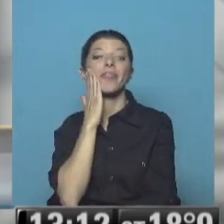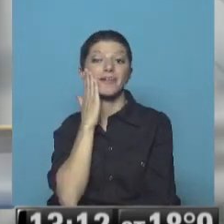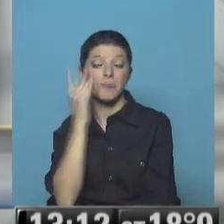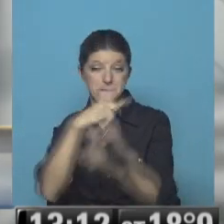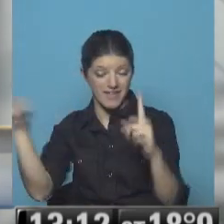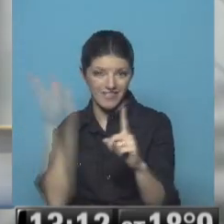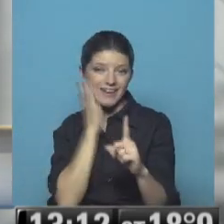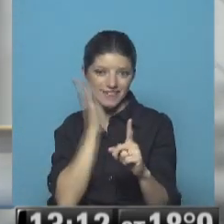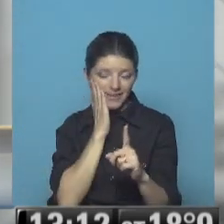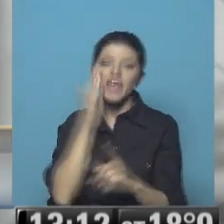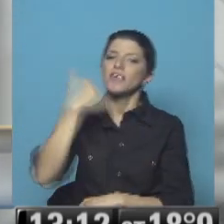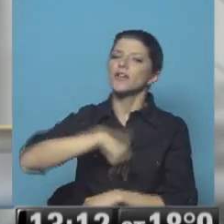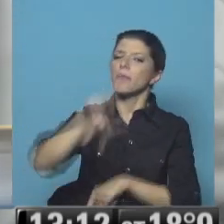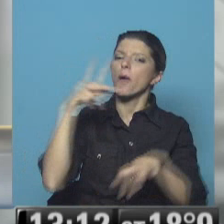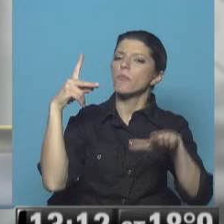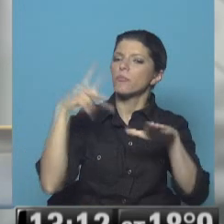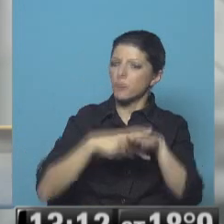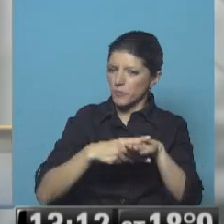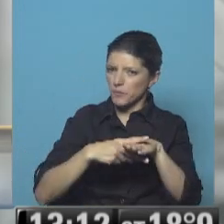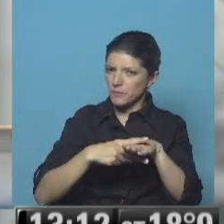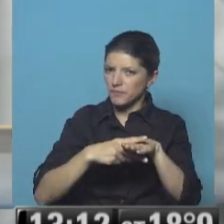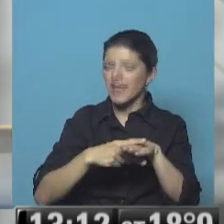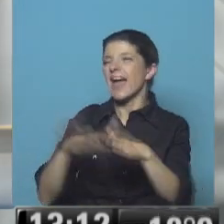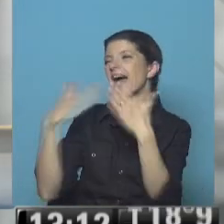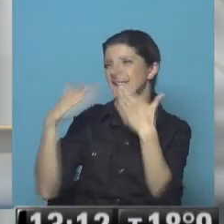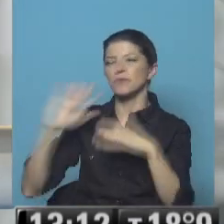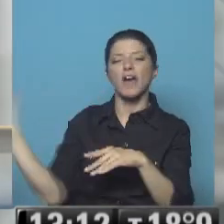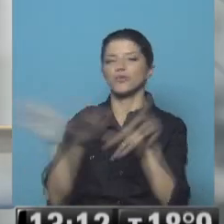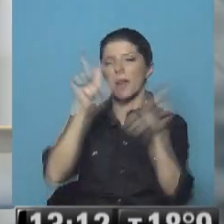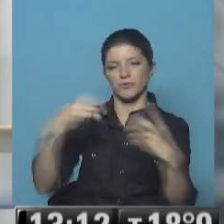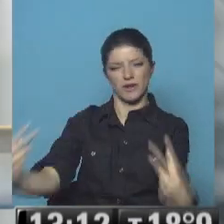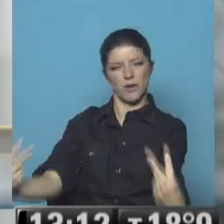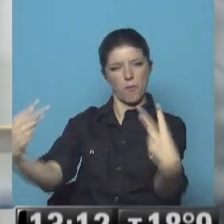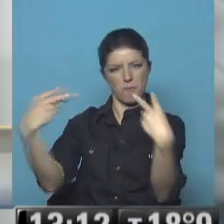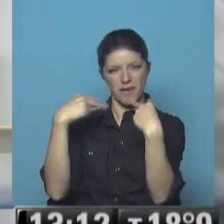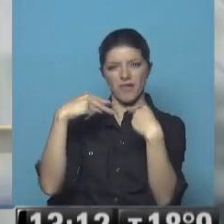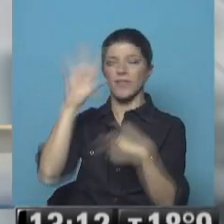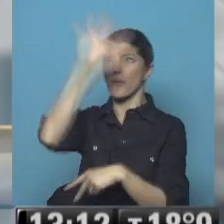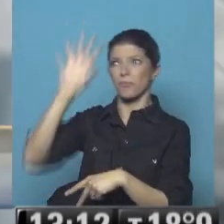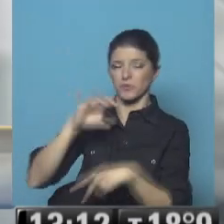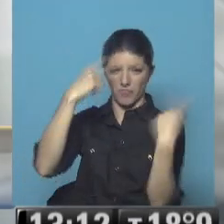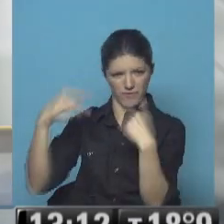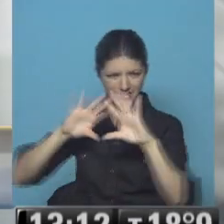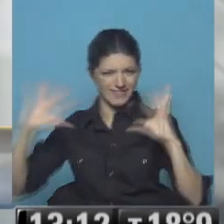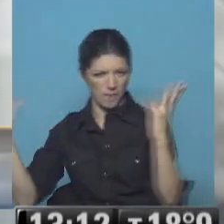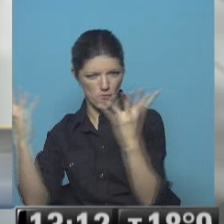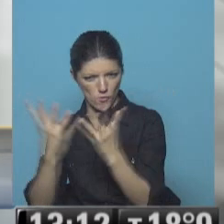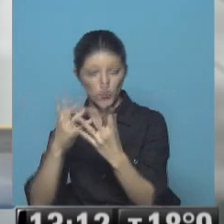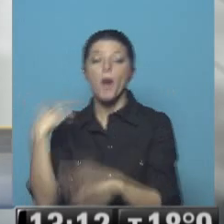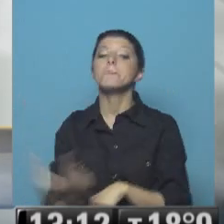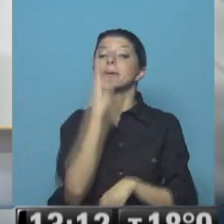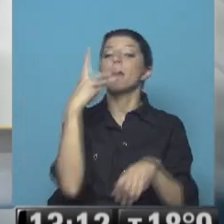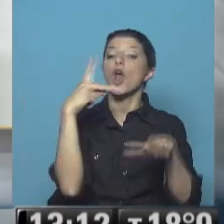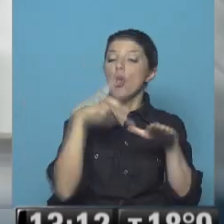una jornada estupenda en la capital federal de la República Argentina agradecemos a todos que nos ven desde distintos puntos del planeta Pedro primera pausa